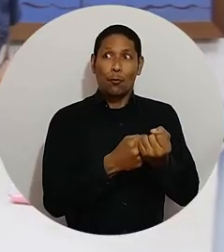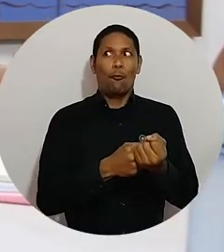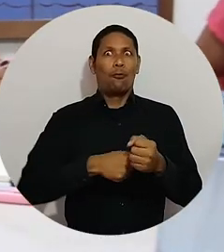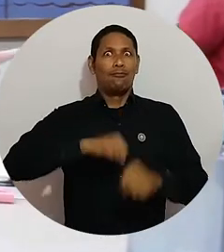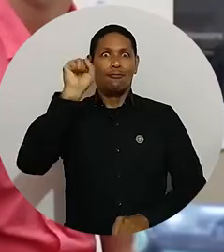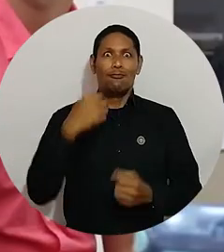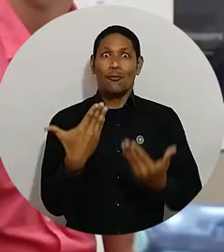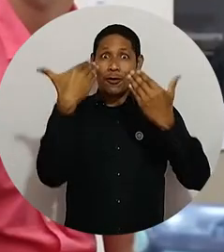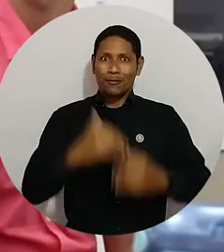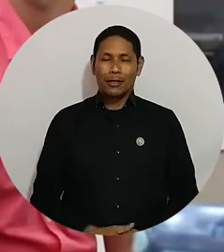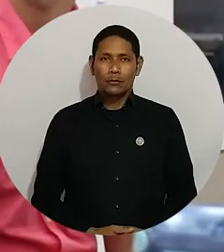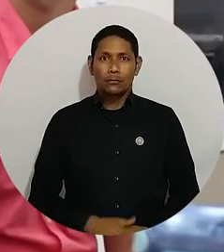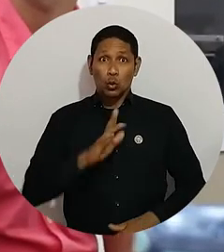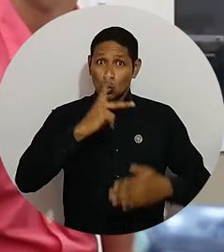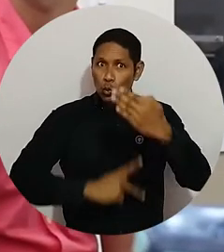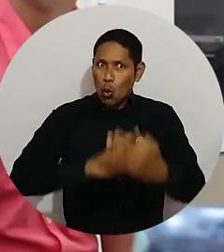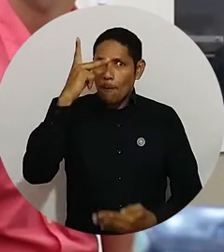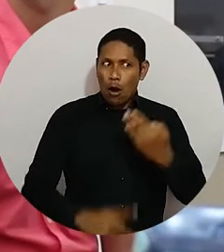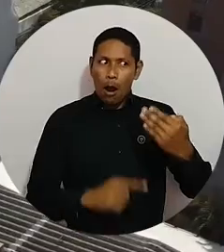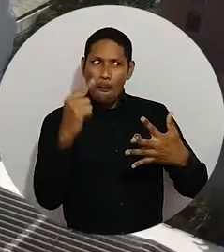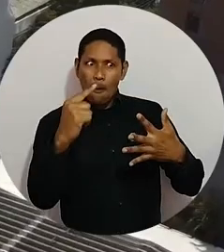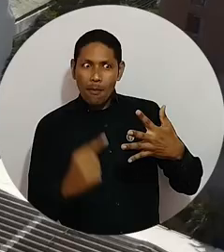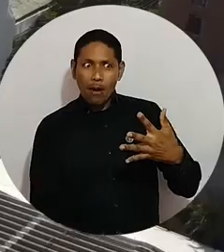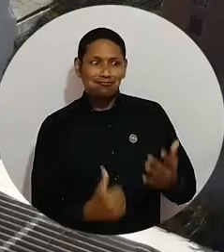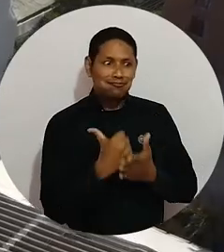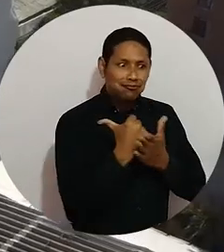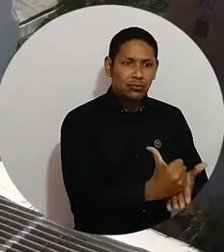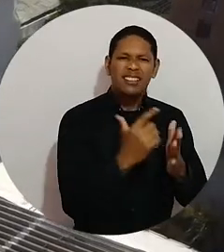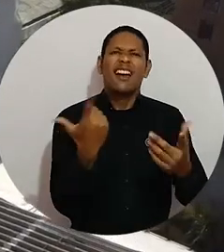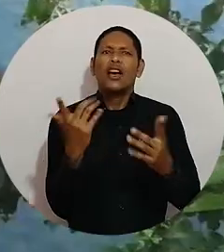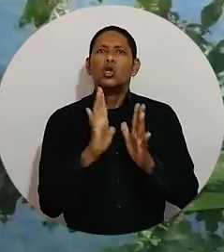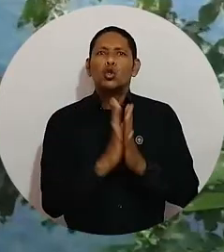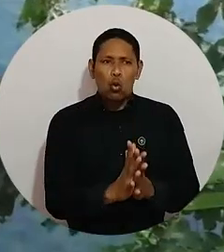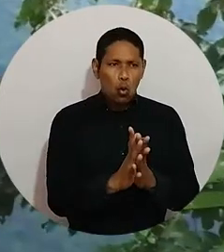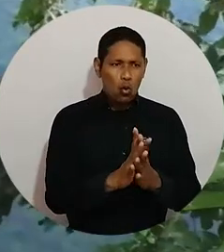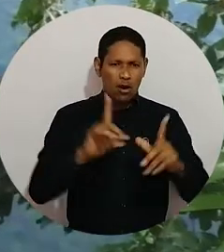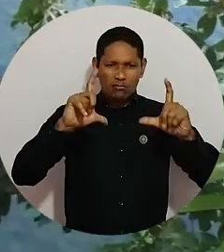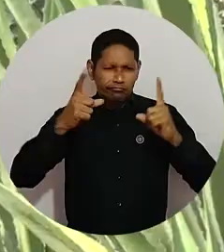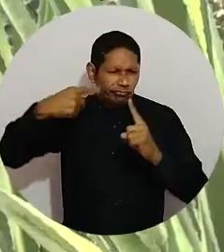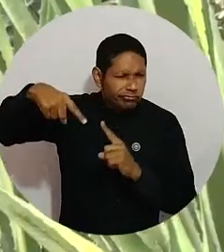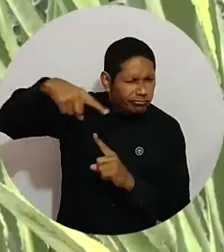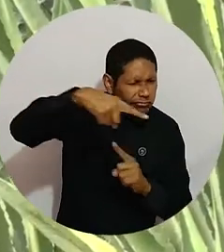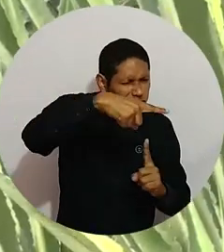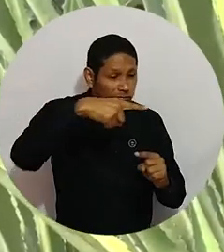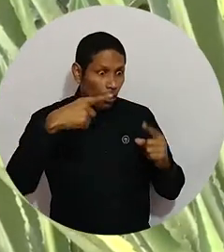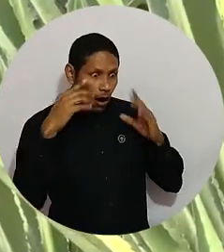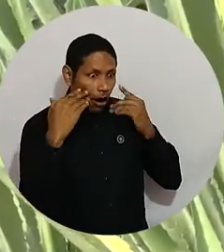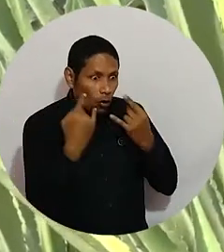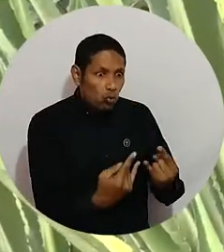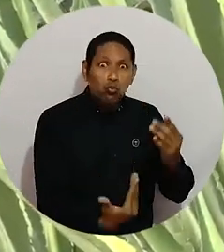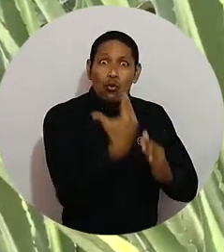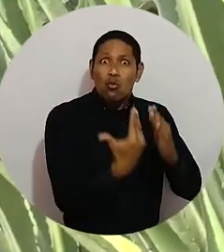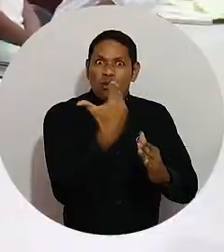un triunfo colectivo. Este proyecto de carácter interdisciplinar pretende fomentar el turismo desde una perspectiva arqueológica y ecológica y se